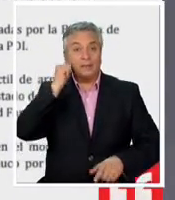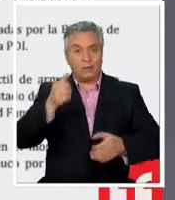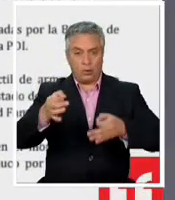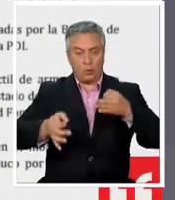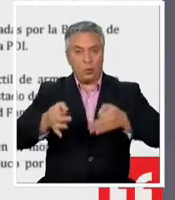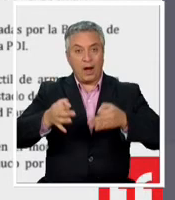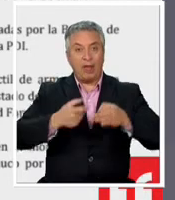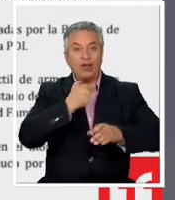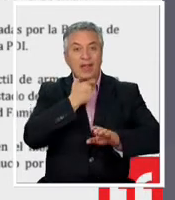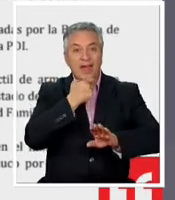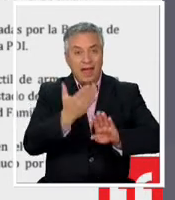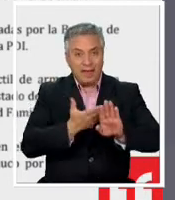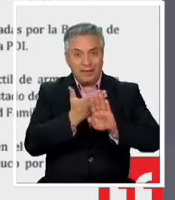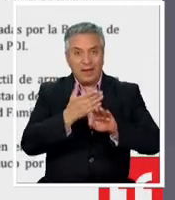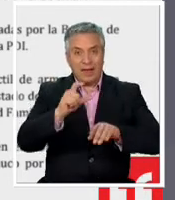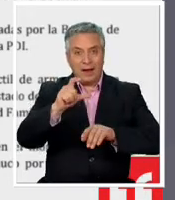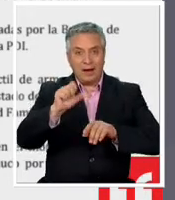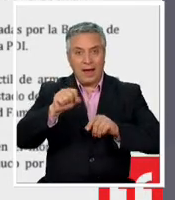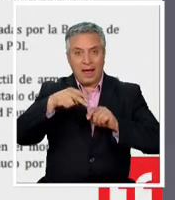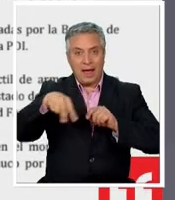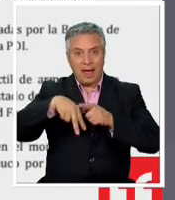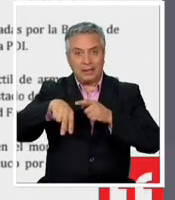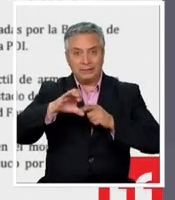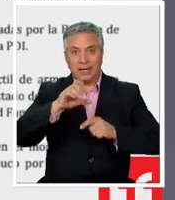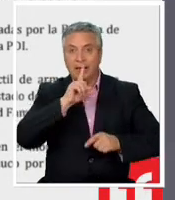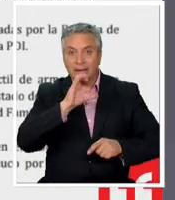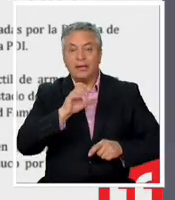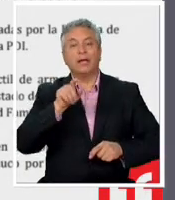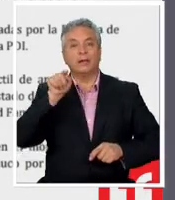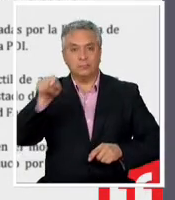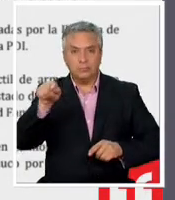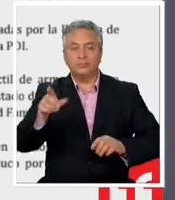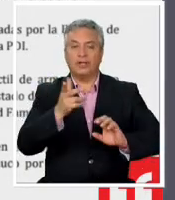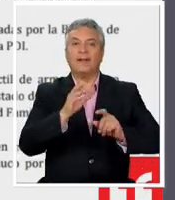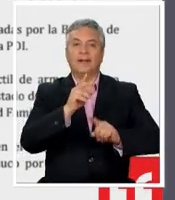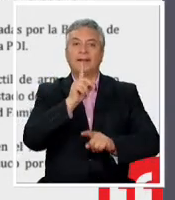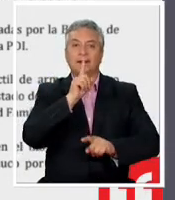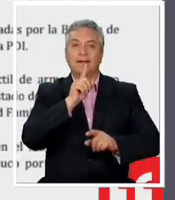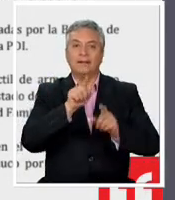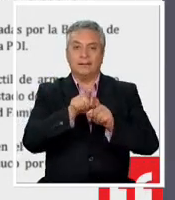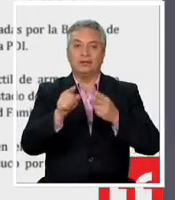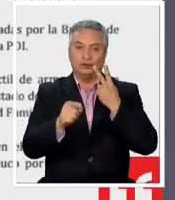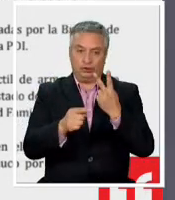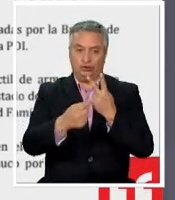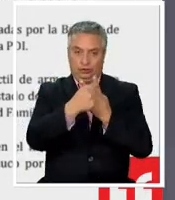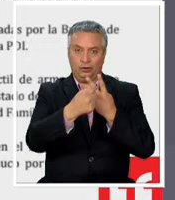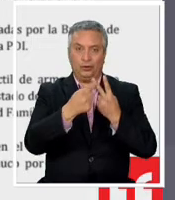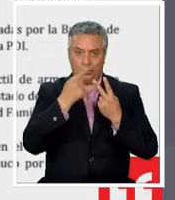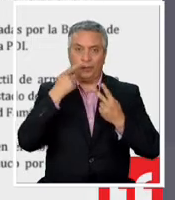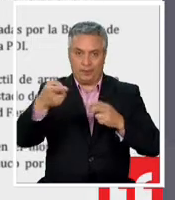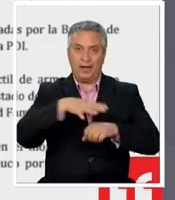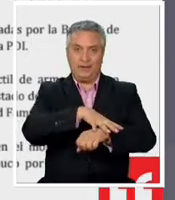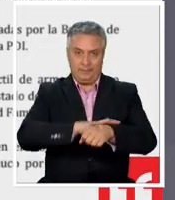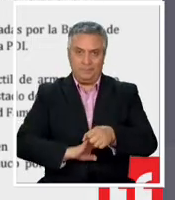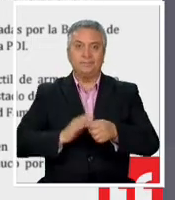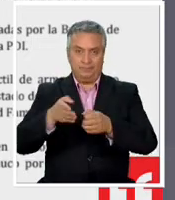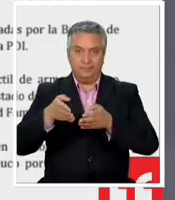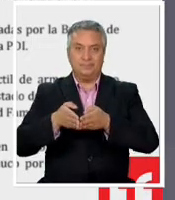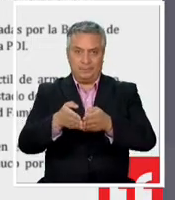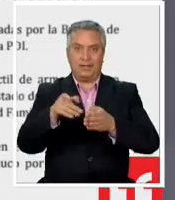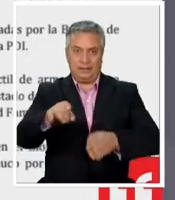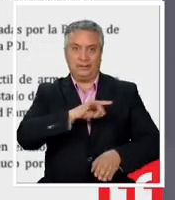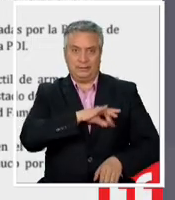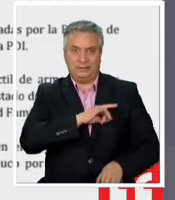garantía de Cañete orden de detención para un teniente segundo y un cabo primero de la Armada de Chile como imputados